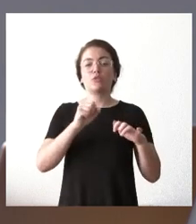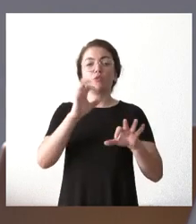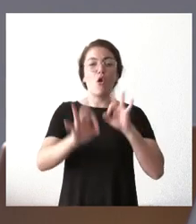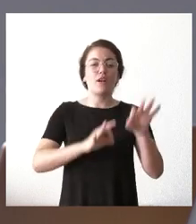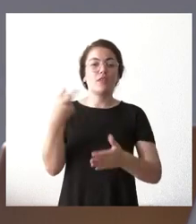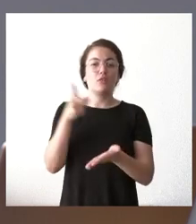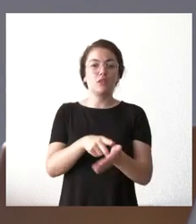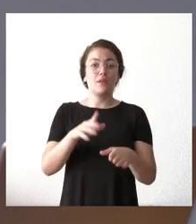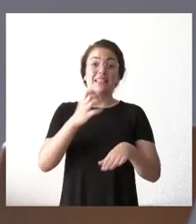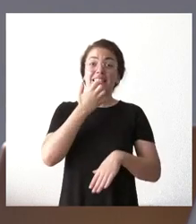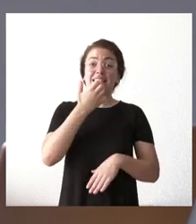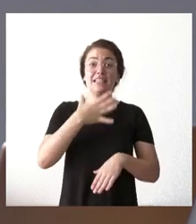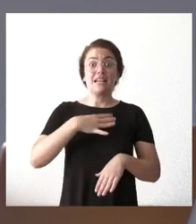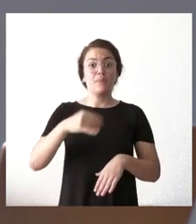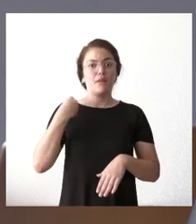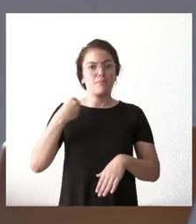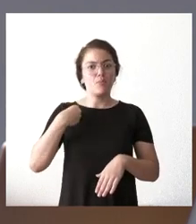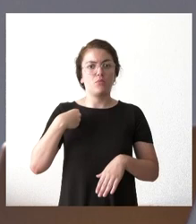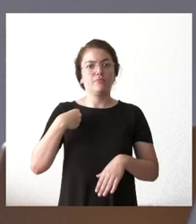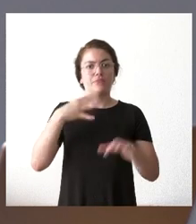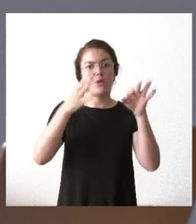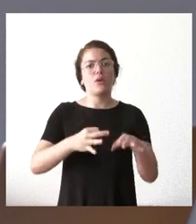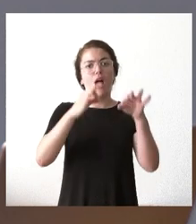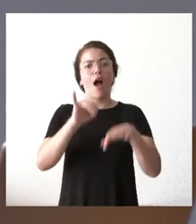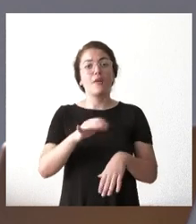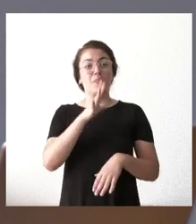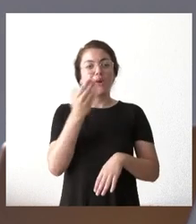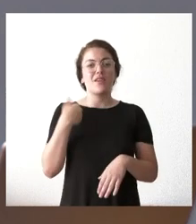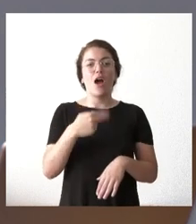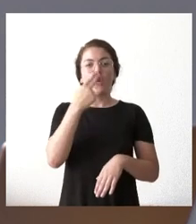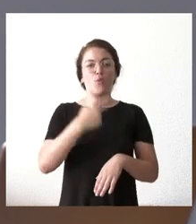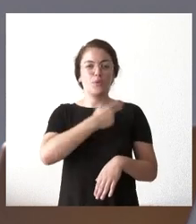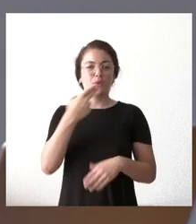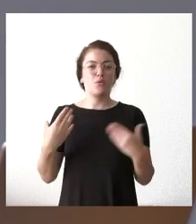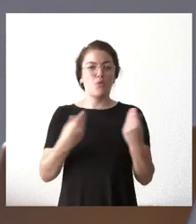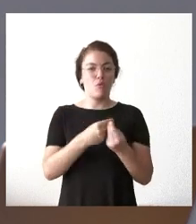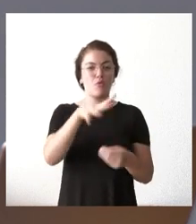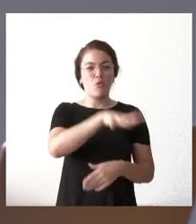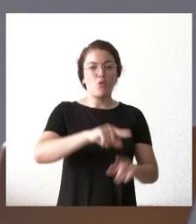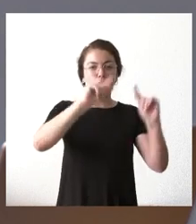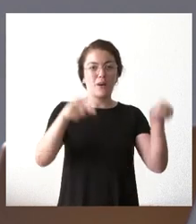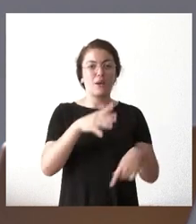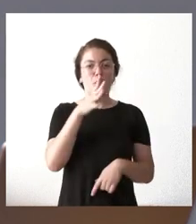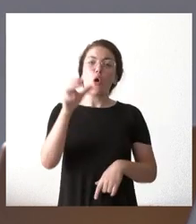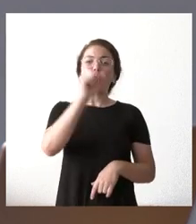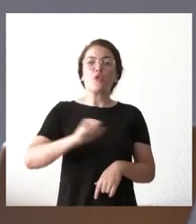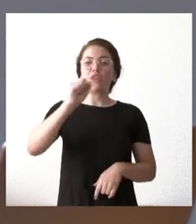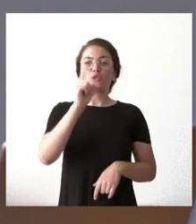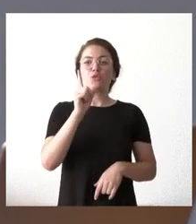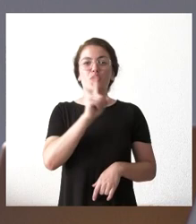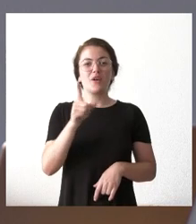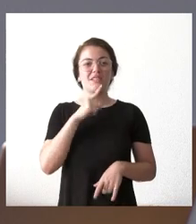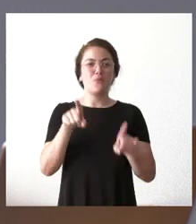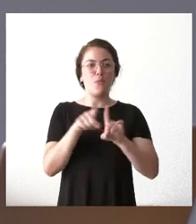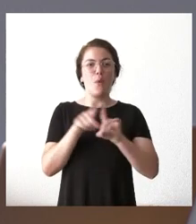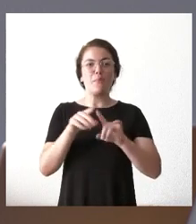compromiso con la comarca y, por tanto, tener ese concierto que no es un concierto, es una forma de dar conocimiento de la zona